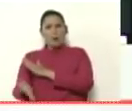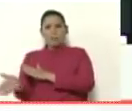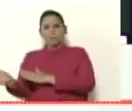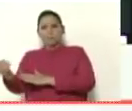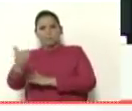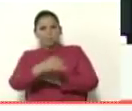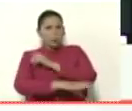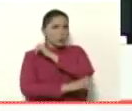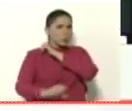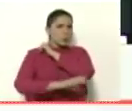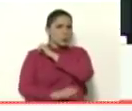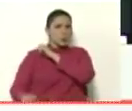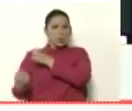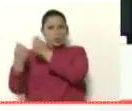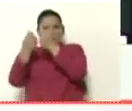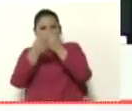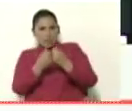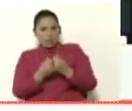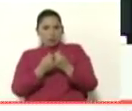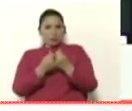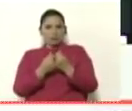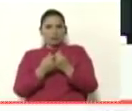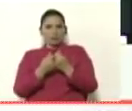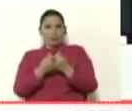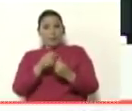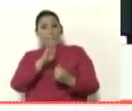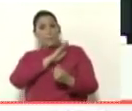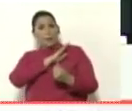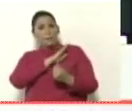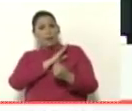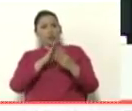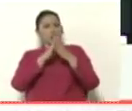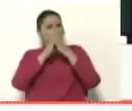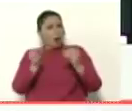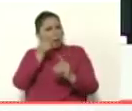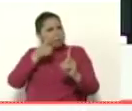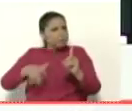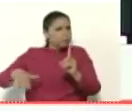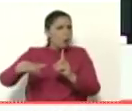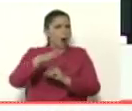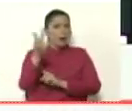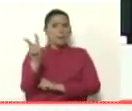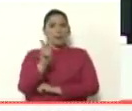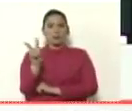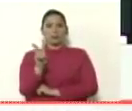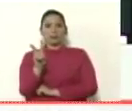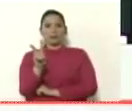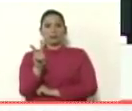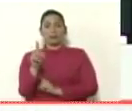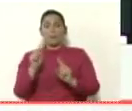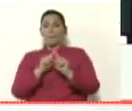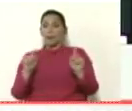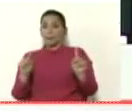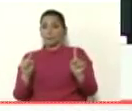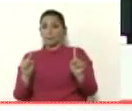de dinero, de dinero, bienes que le pertenecen a todas las venezolanas y a todos los venezolanos para